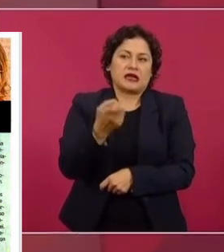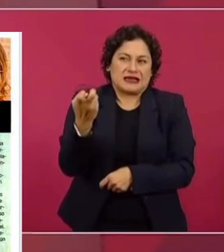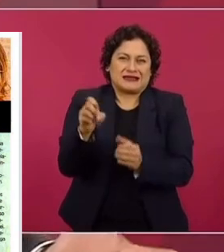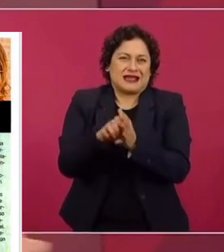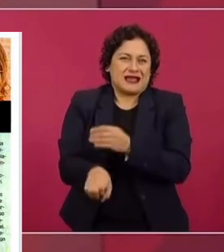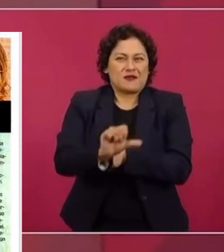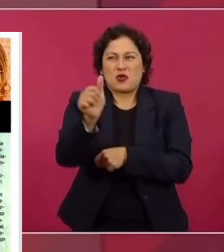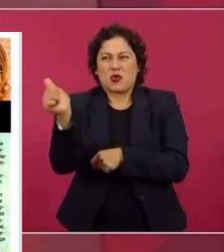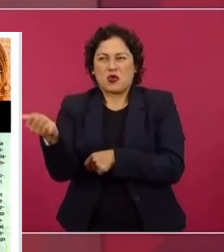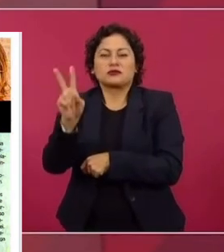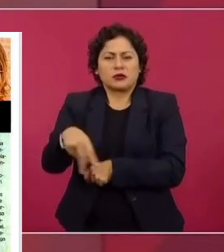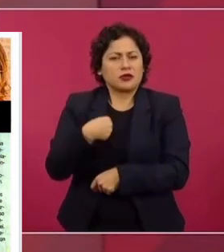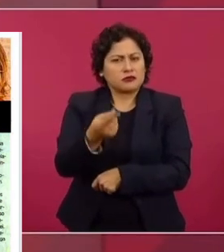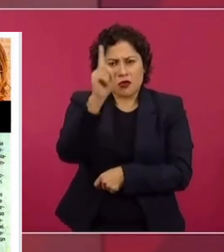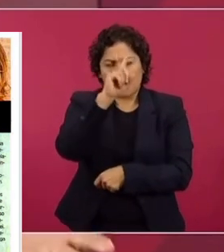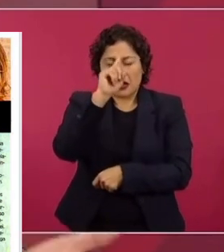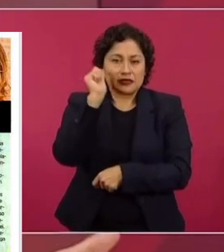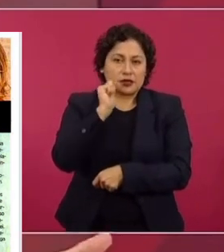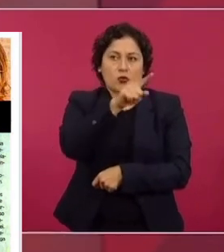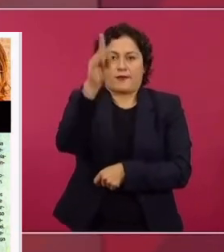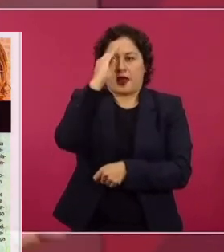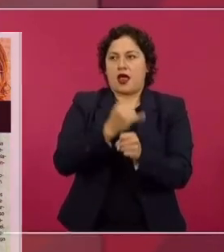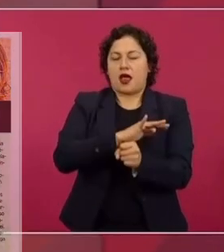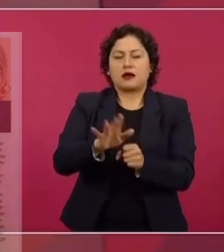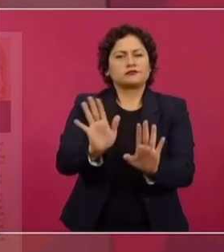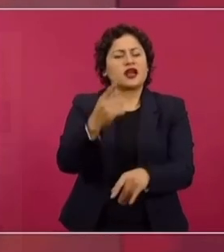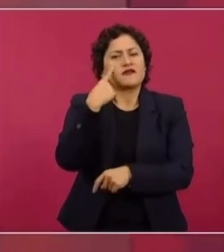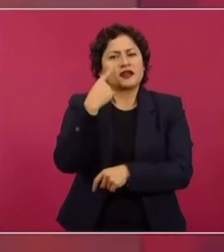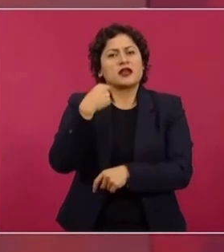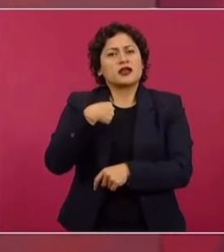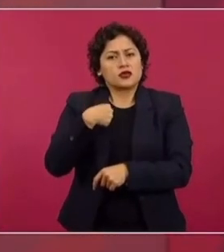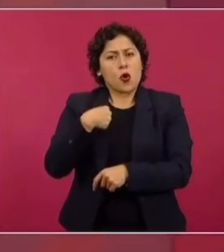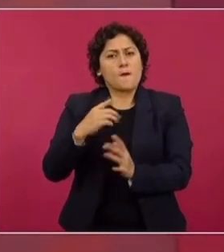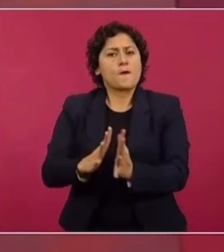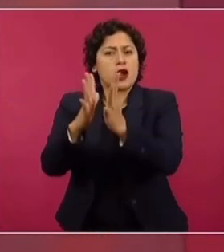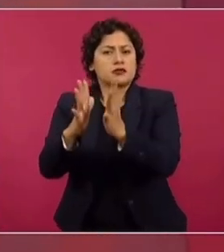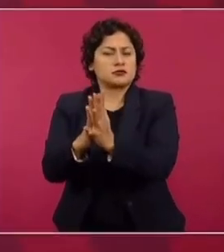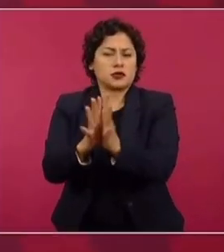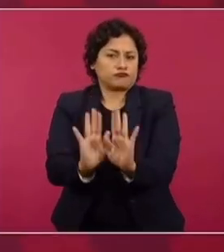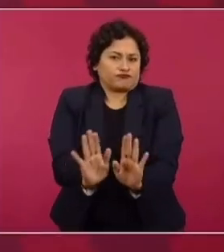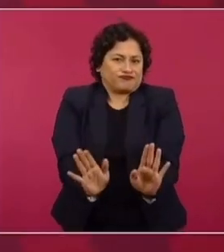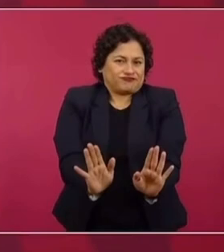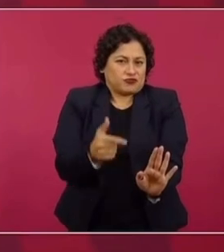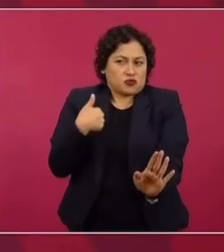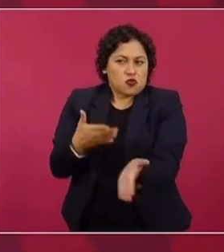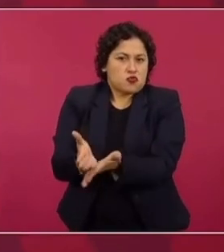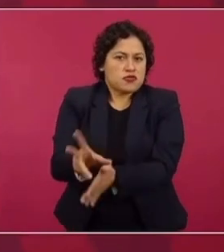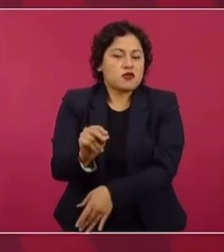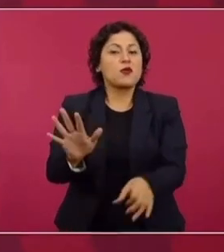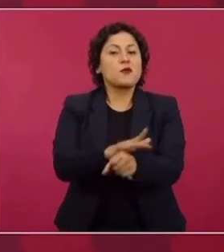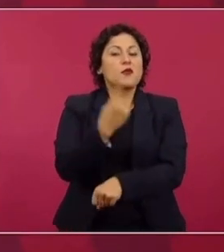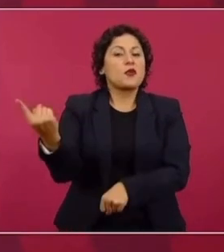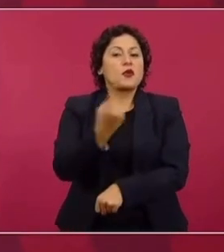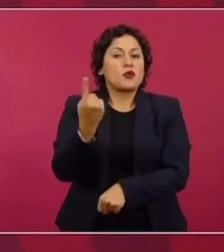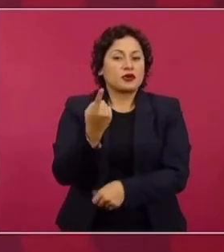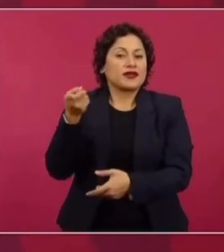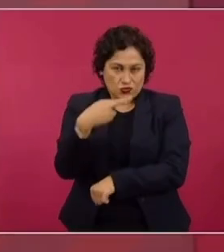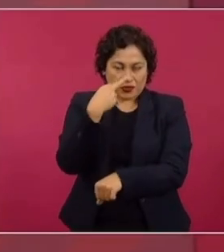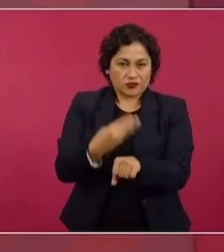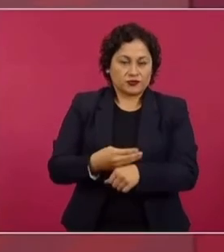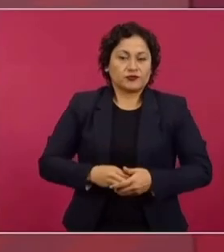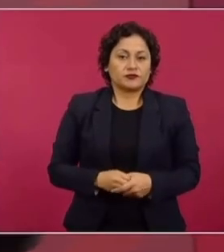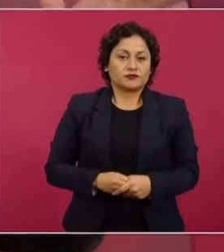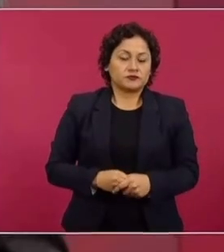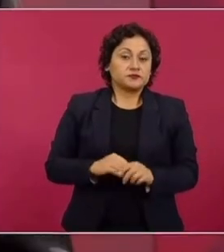parezca increíble, no he tenido injerencia, porque son asuntos que maneja la fiscalía.